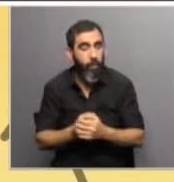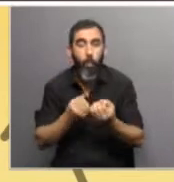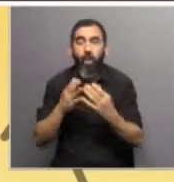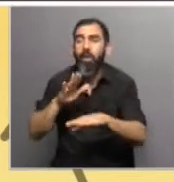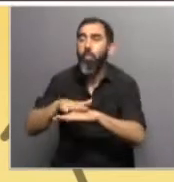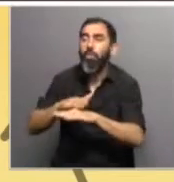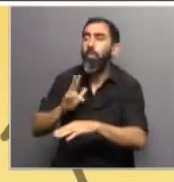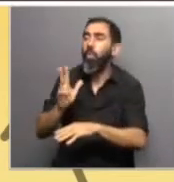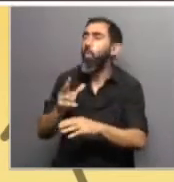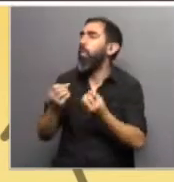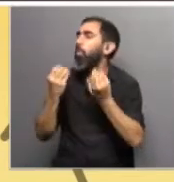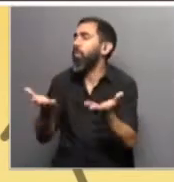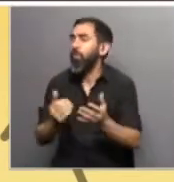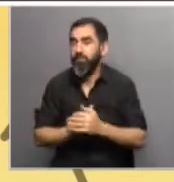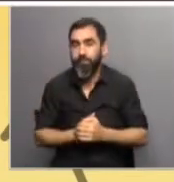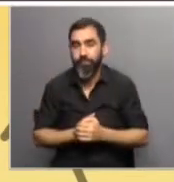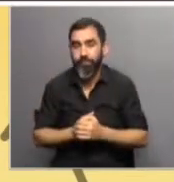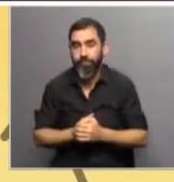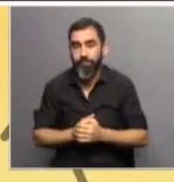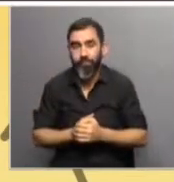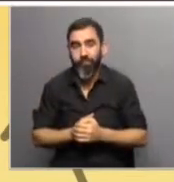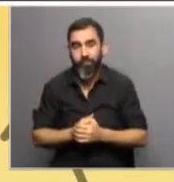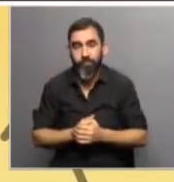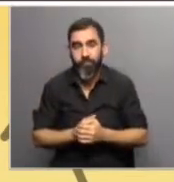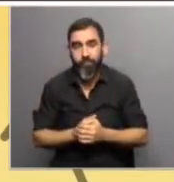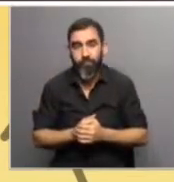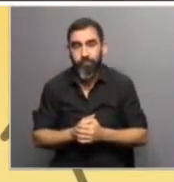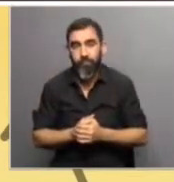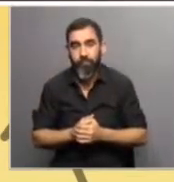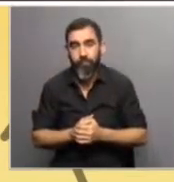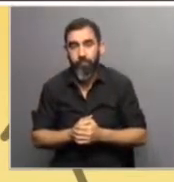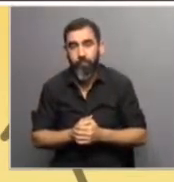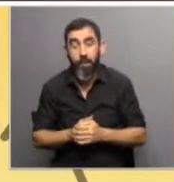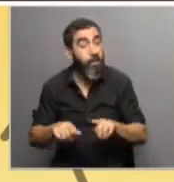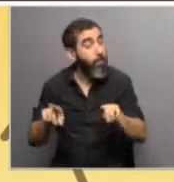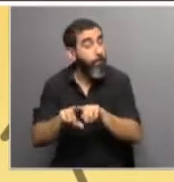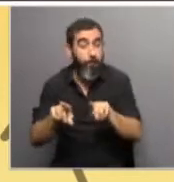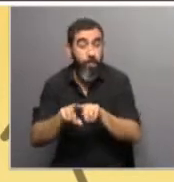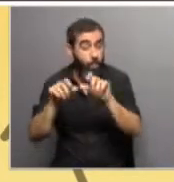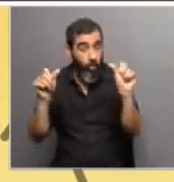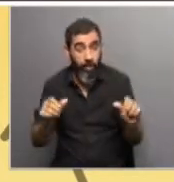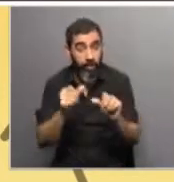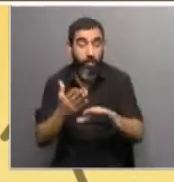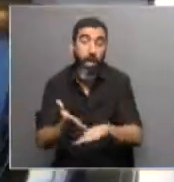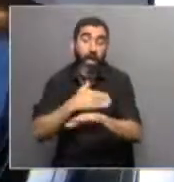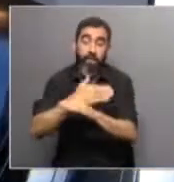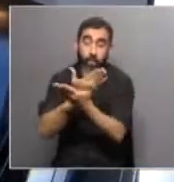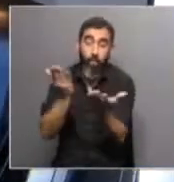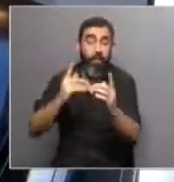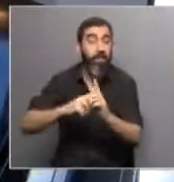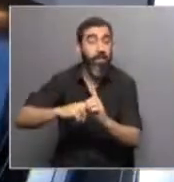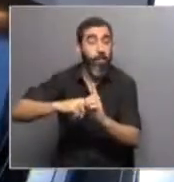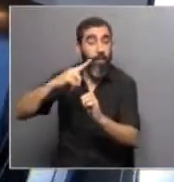a la acción humana en el caso nuestro? La metodología es igual que la que se hizo en la figura que mostramos antes para la temperatura.